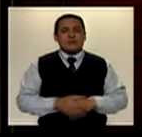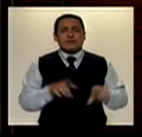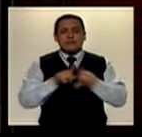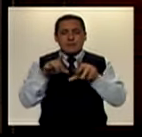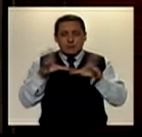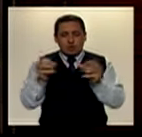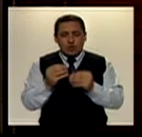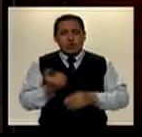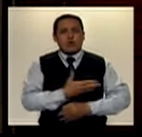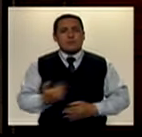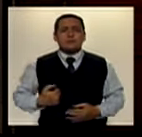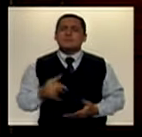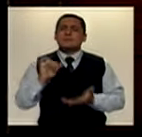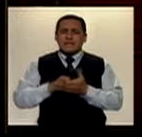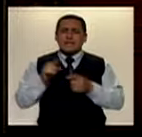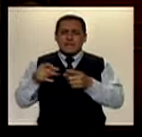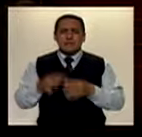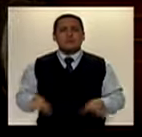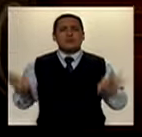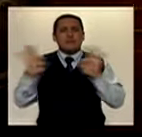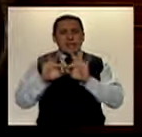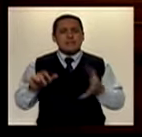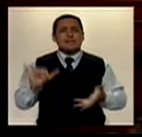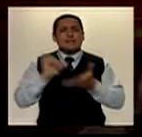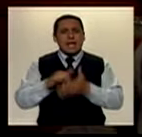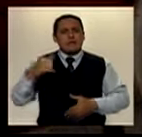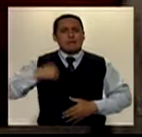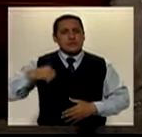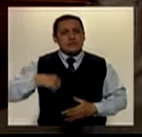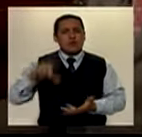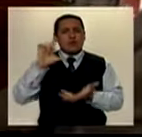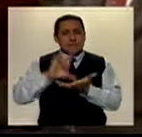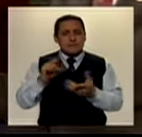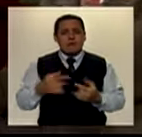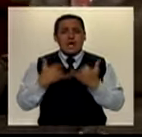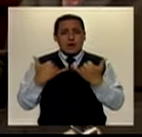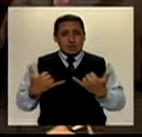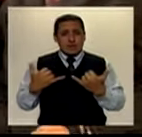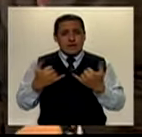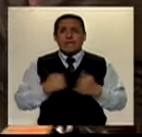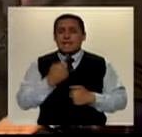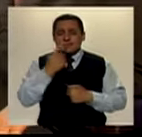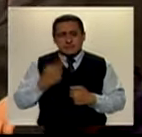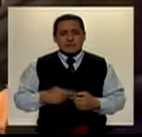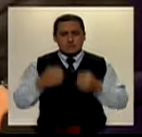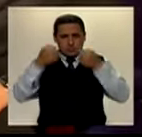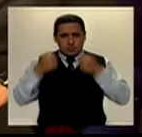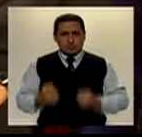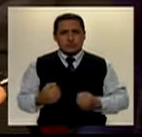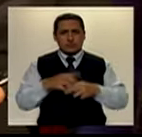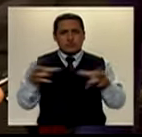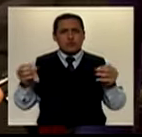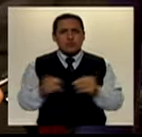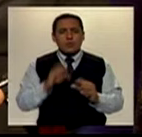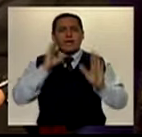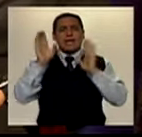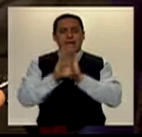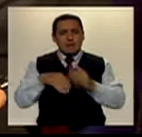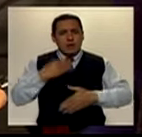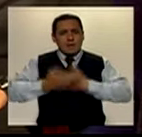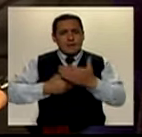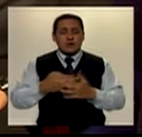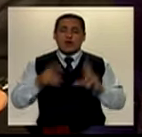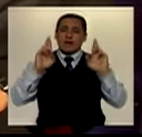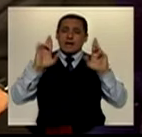el Estado. Es importante, de veras, señora Susana, que el municipio de Lima en estos momentos se esté constituyendo en el ejemplo a seguir,